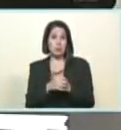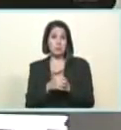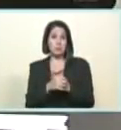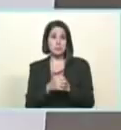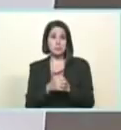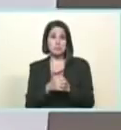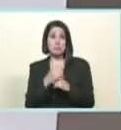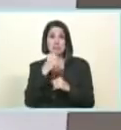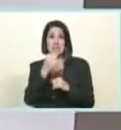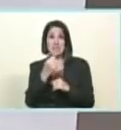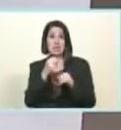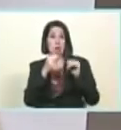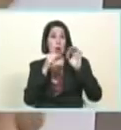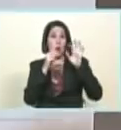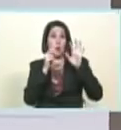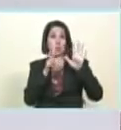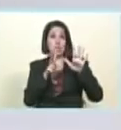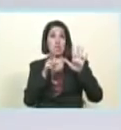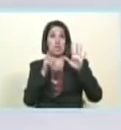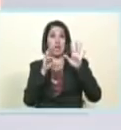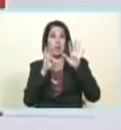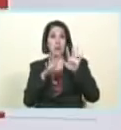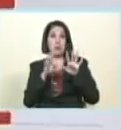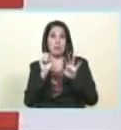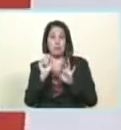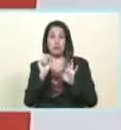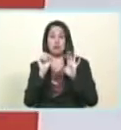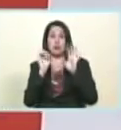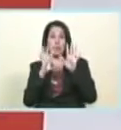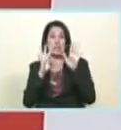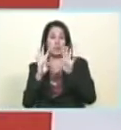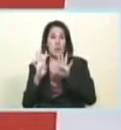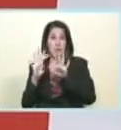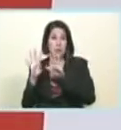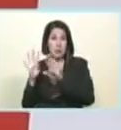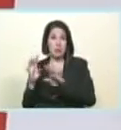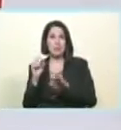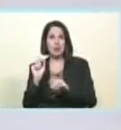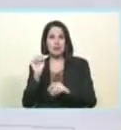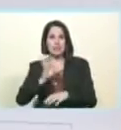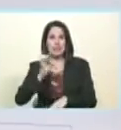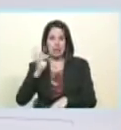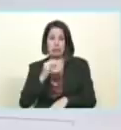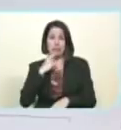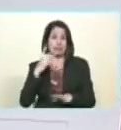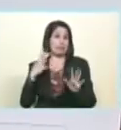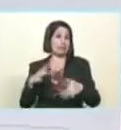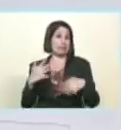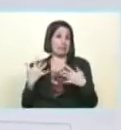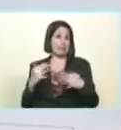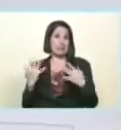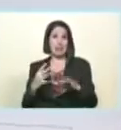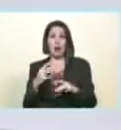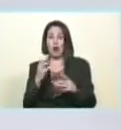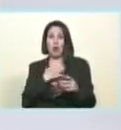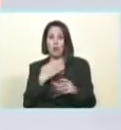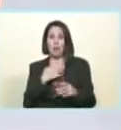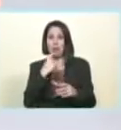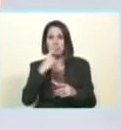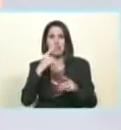broma no pone 89.99% para es un pecado redondear